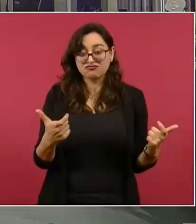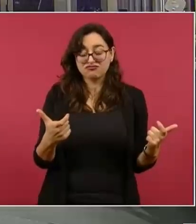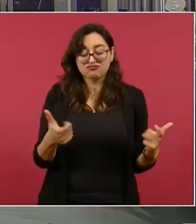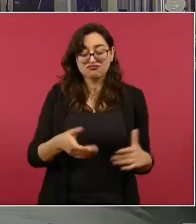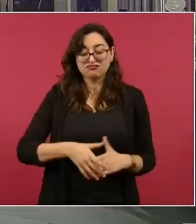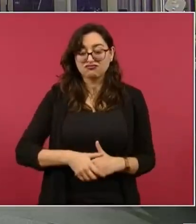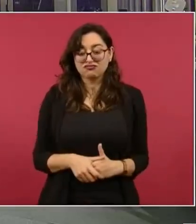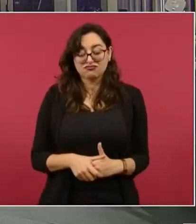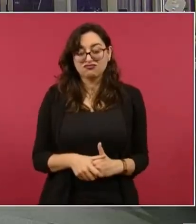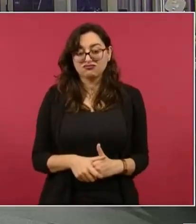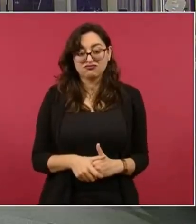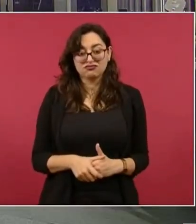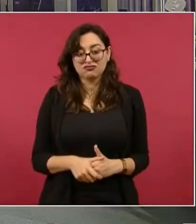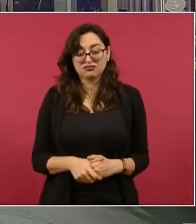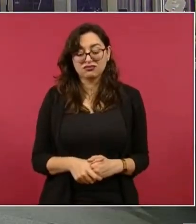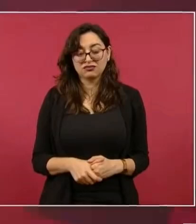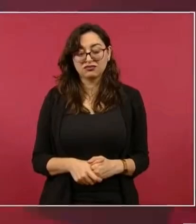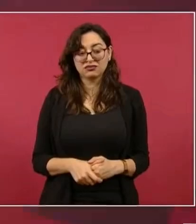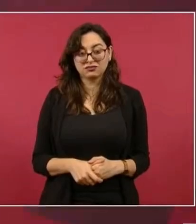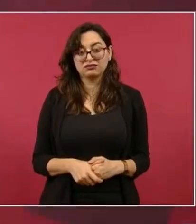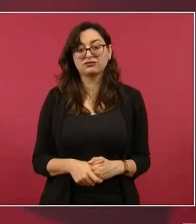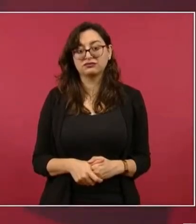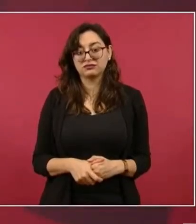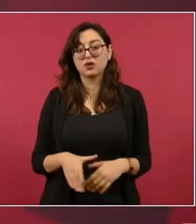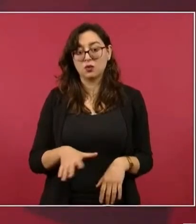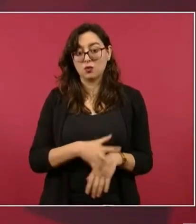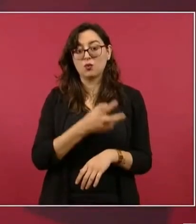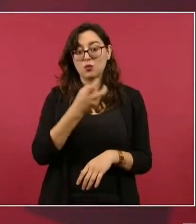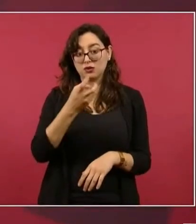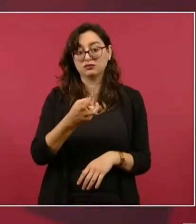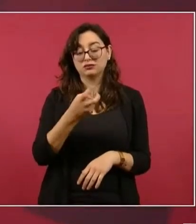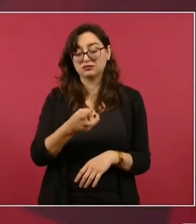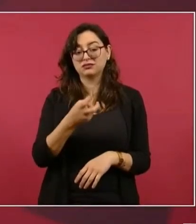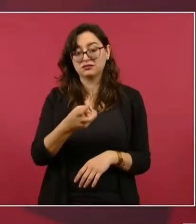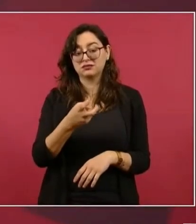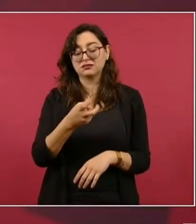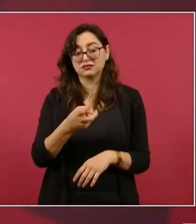y eso fue lo que arruinó por completo